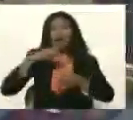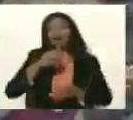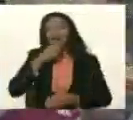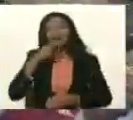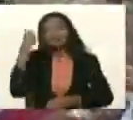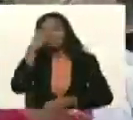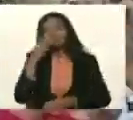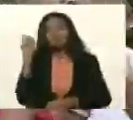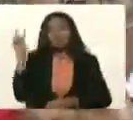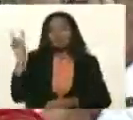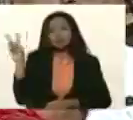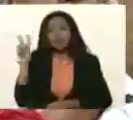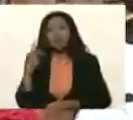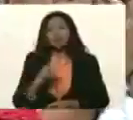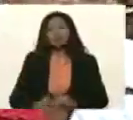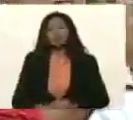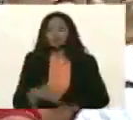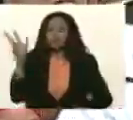Venezuela Bella,